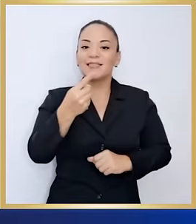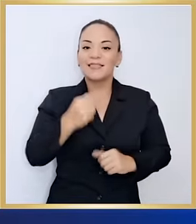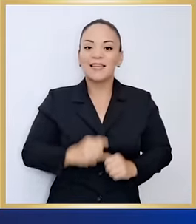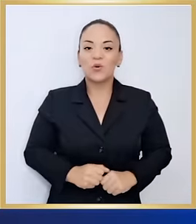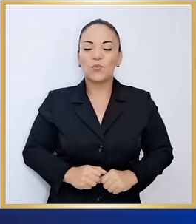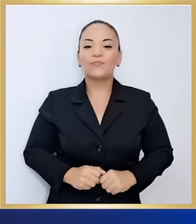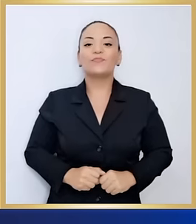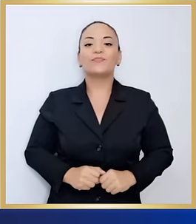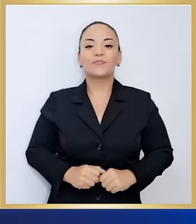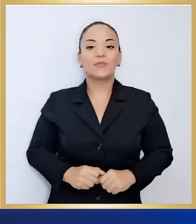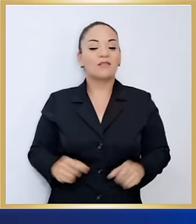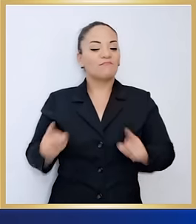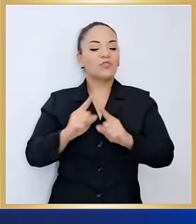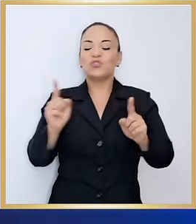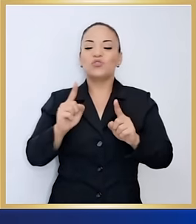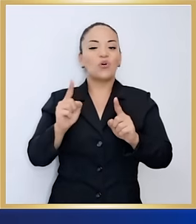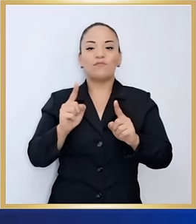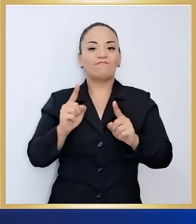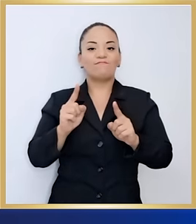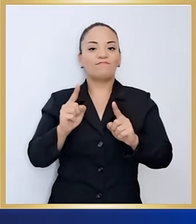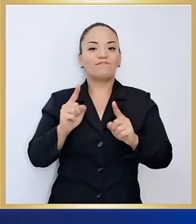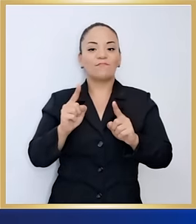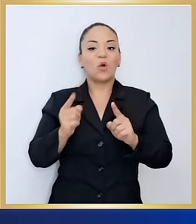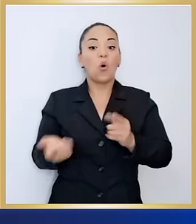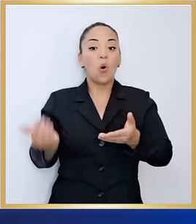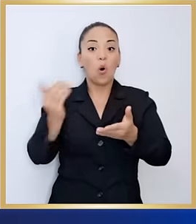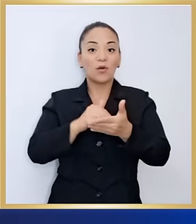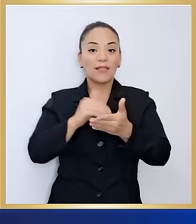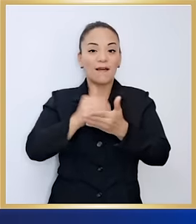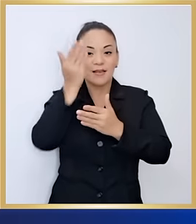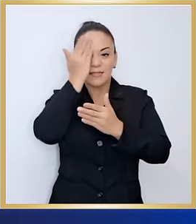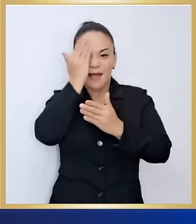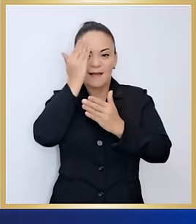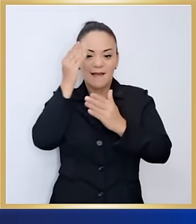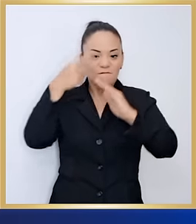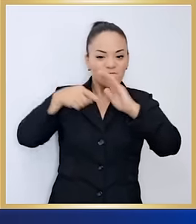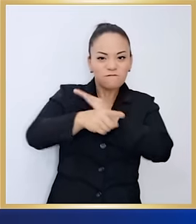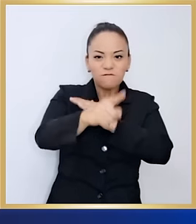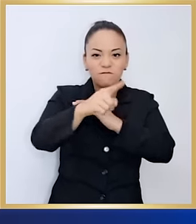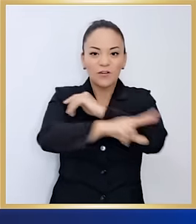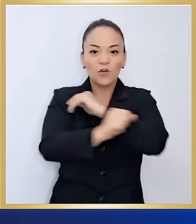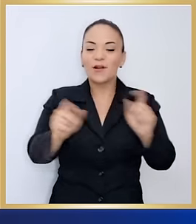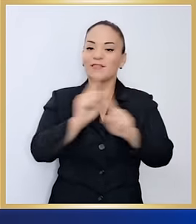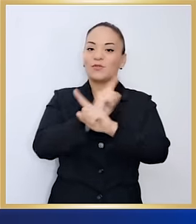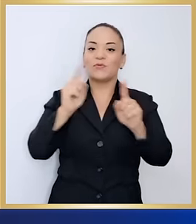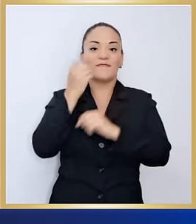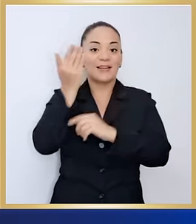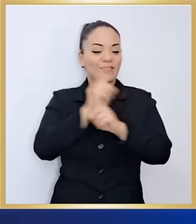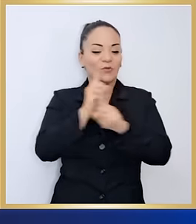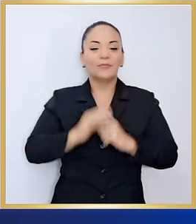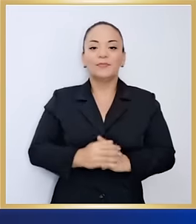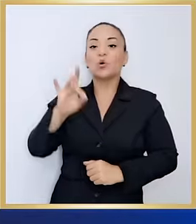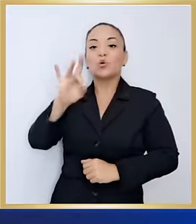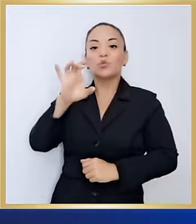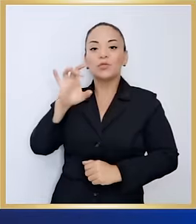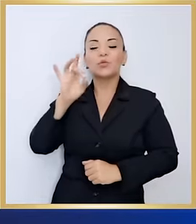les digo, no nos van a poder volver a hackear tan fácilmente.